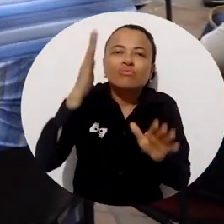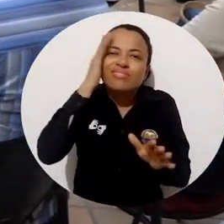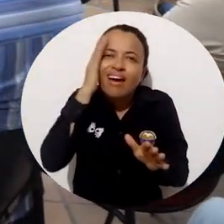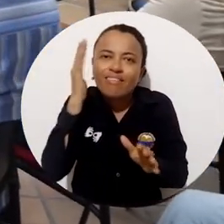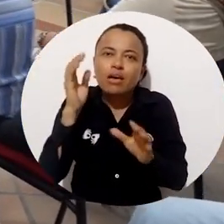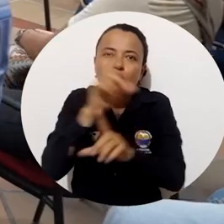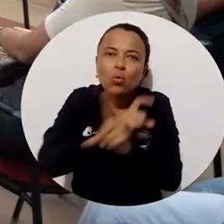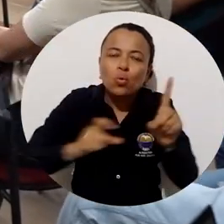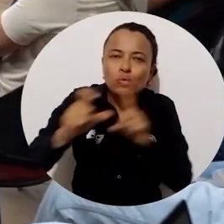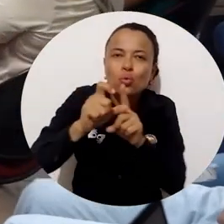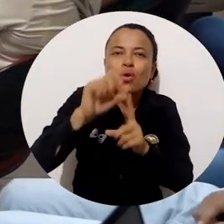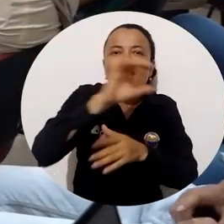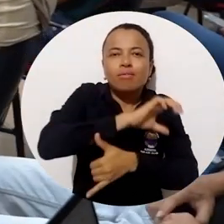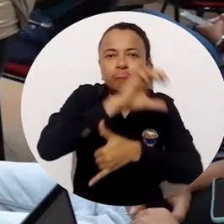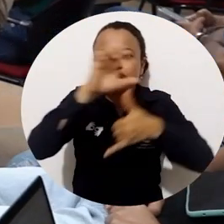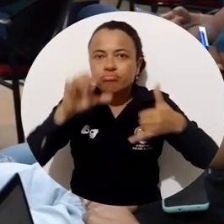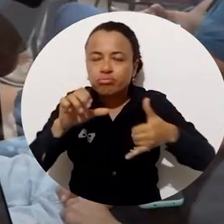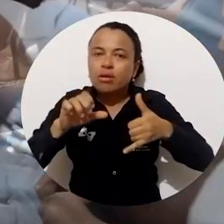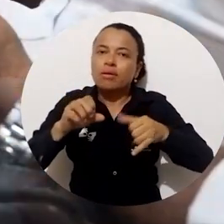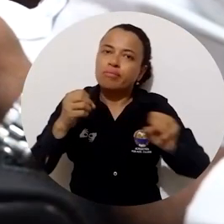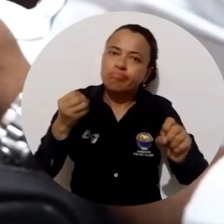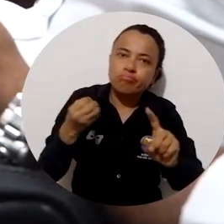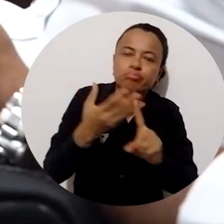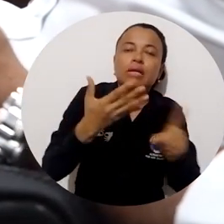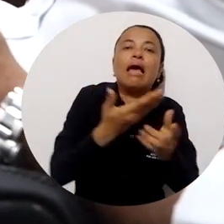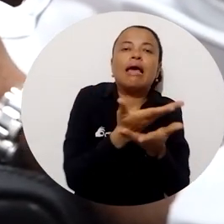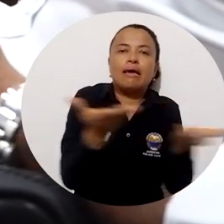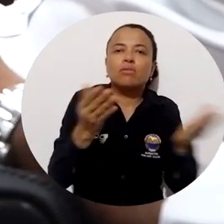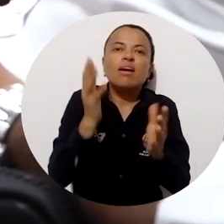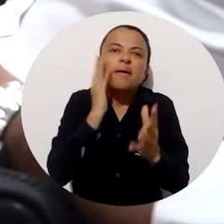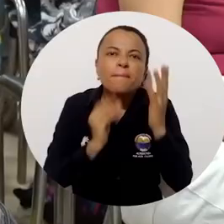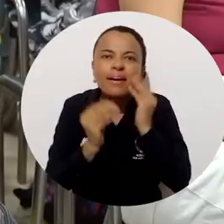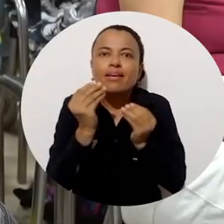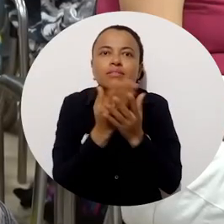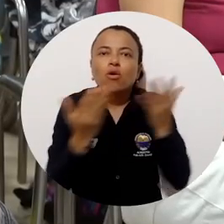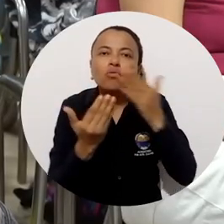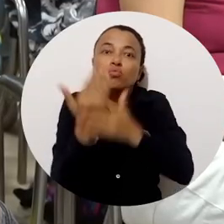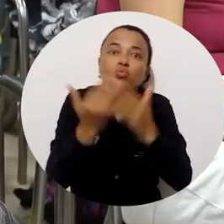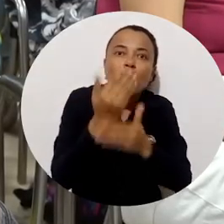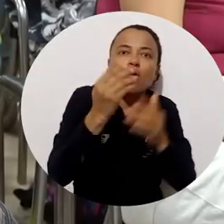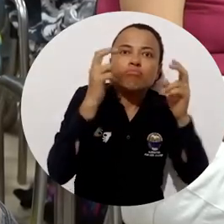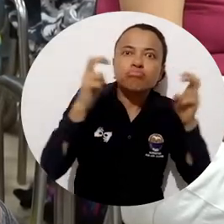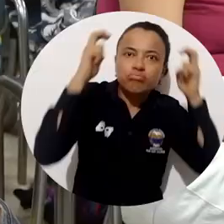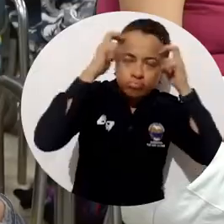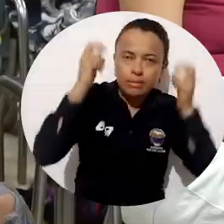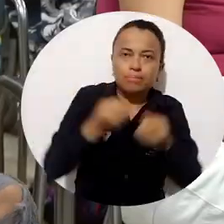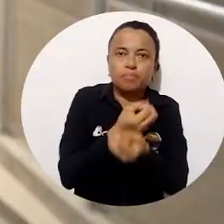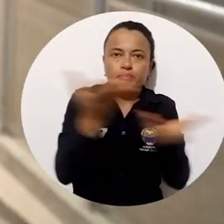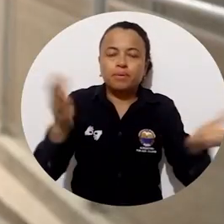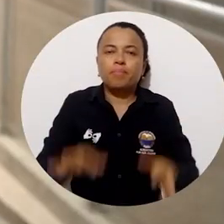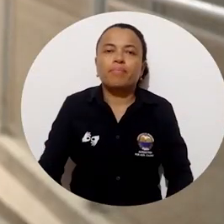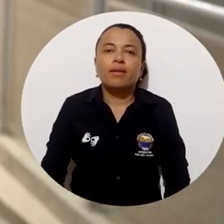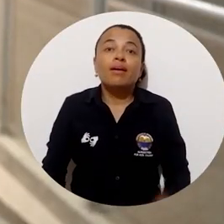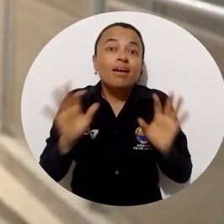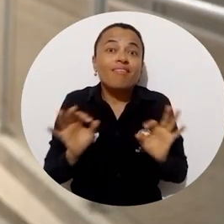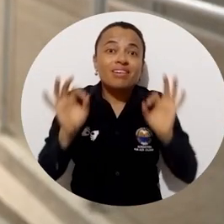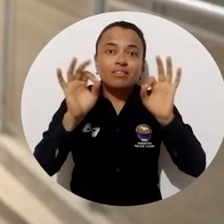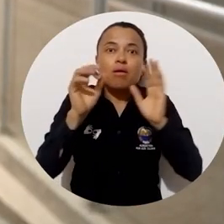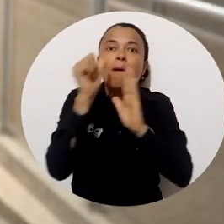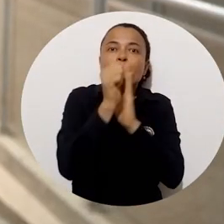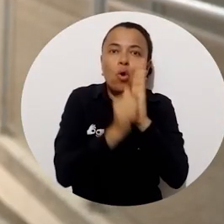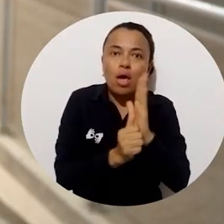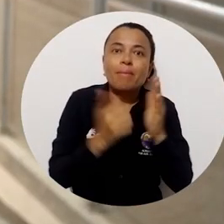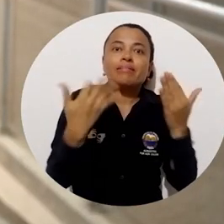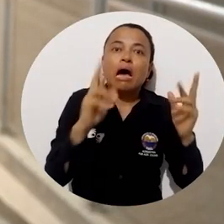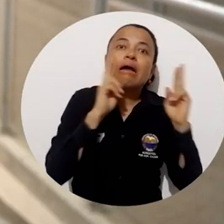siendo actores en estos eventos que permiten llevar experiencias y nuevos conocimientos efectivamente el programa ya tiene un